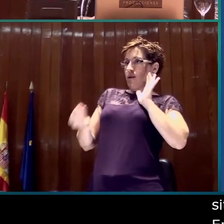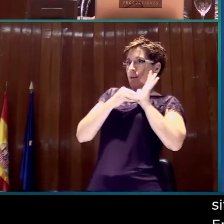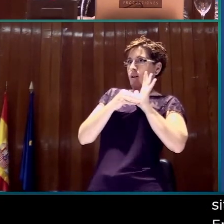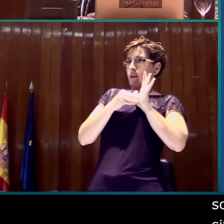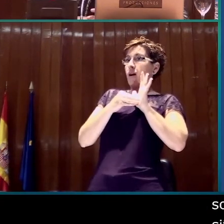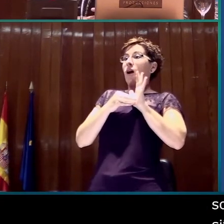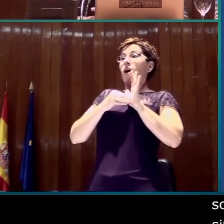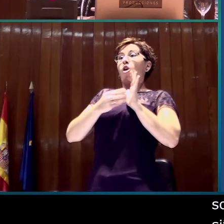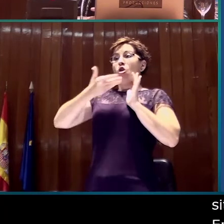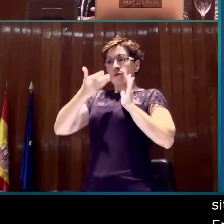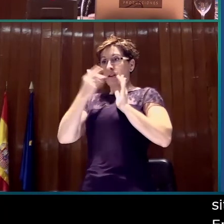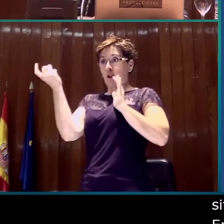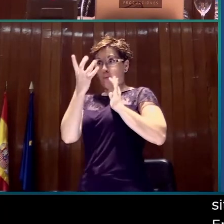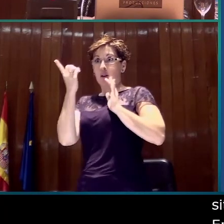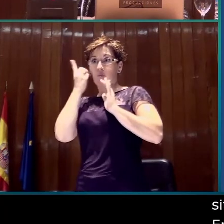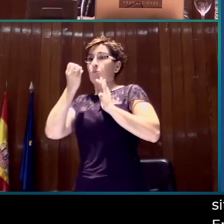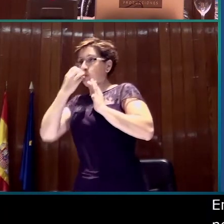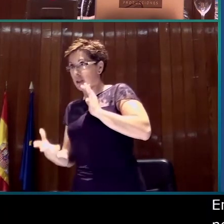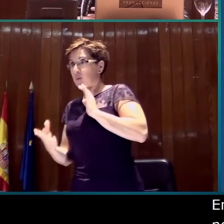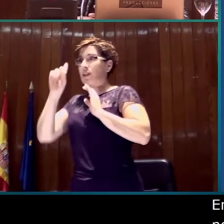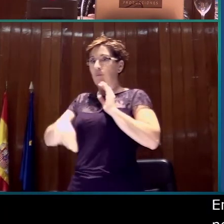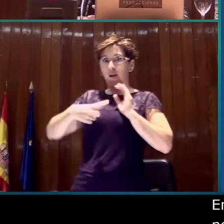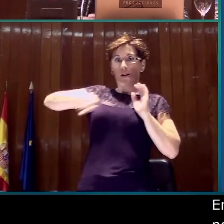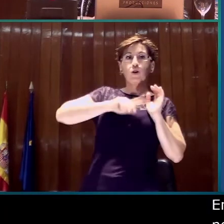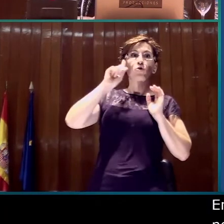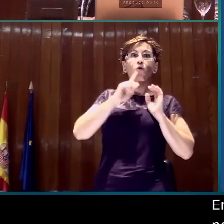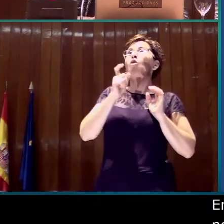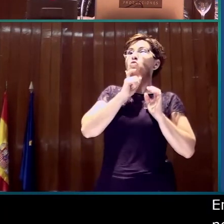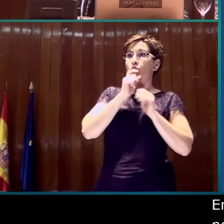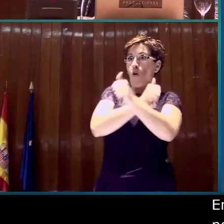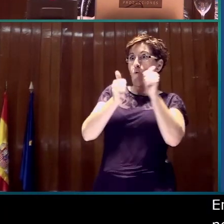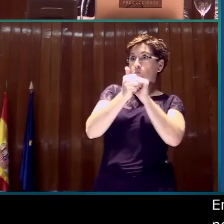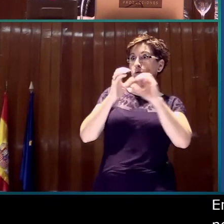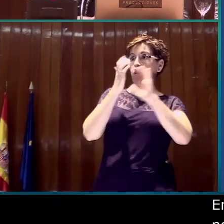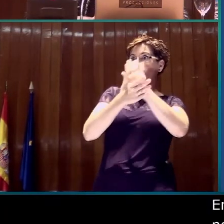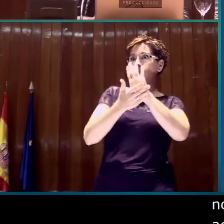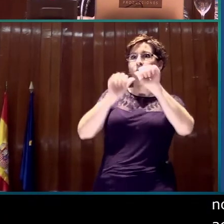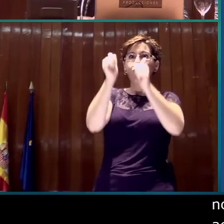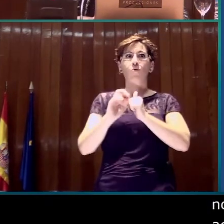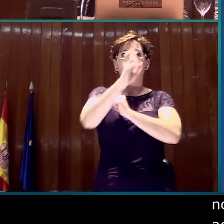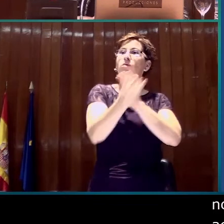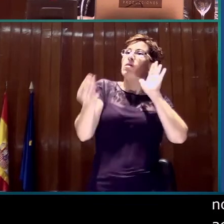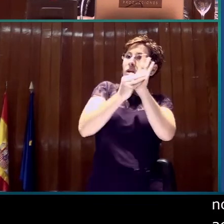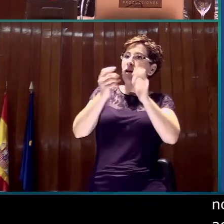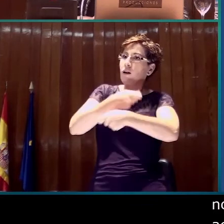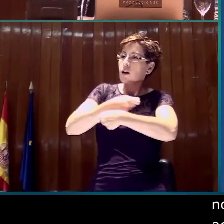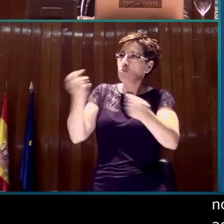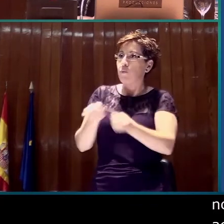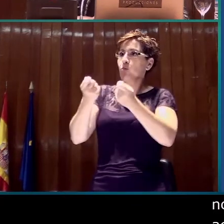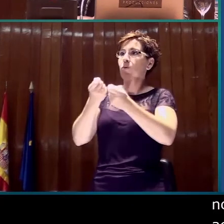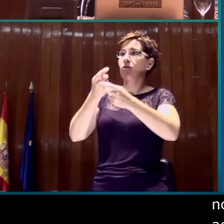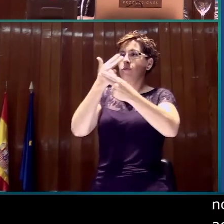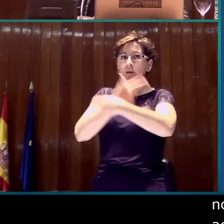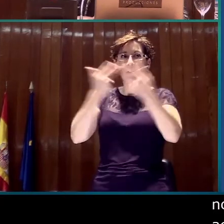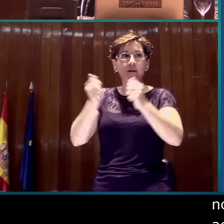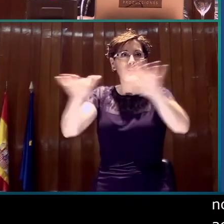que estaba disponible, de acuerdo a cuál es su principal vía de comunicación, que es la lengua de signos. Por lo tanto, la valoración que hacen del spot